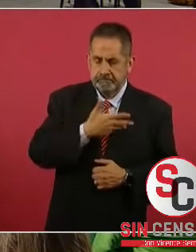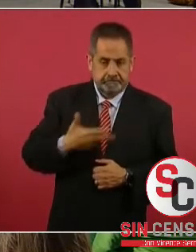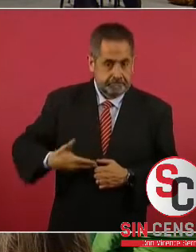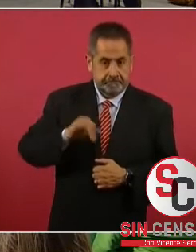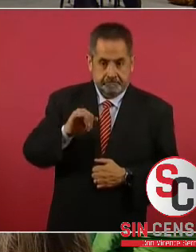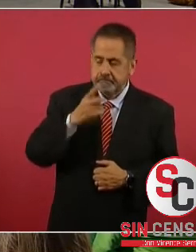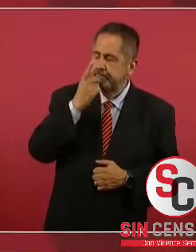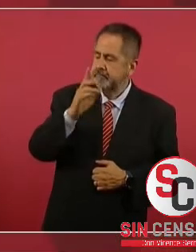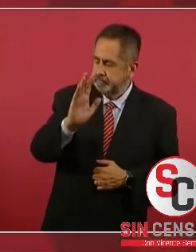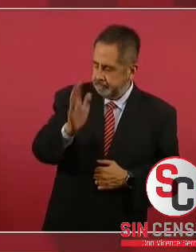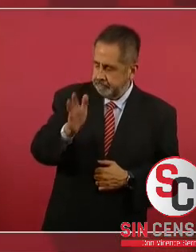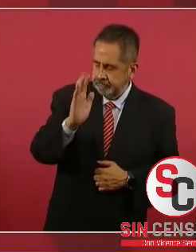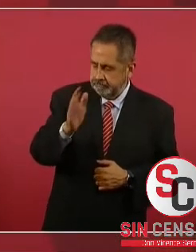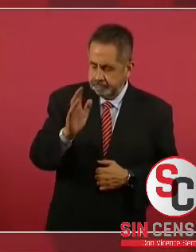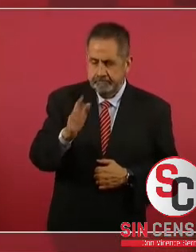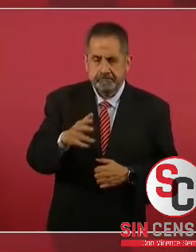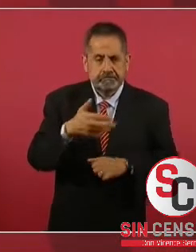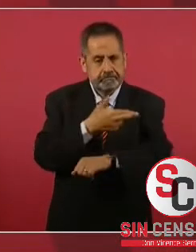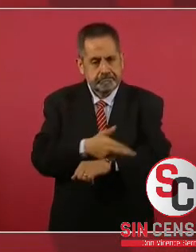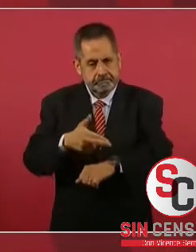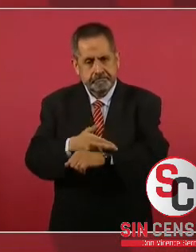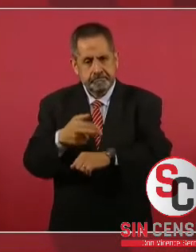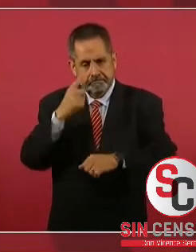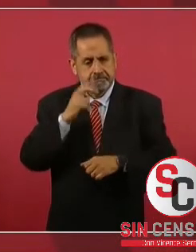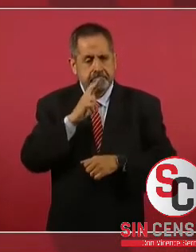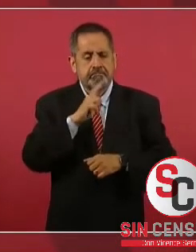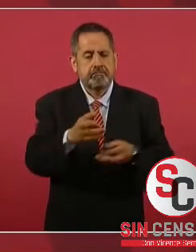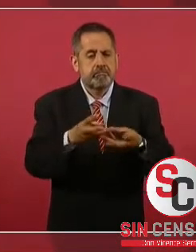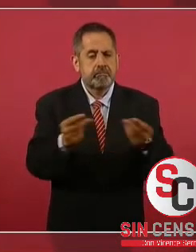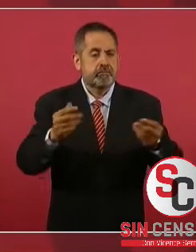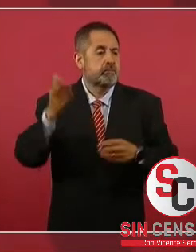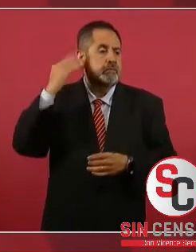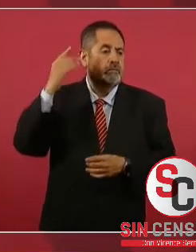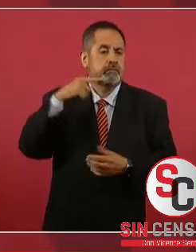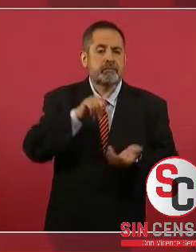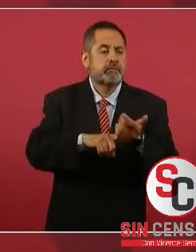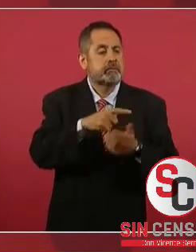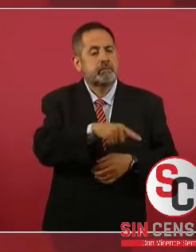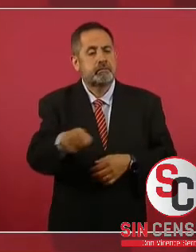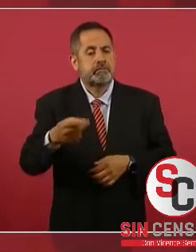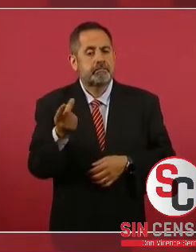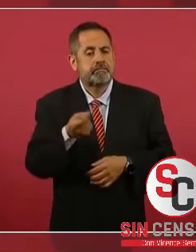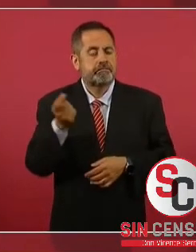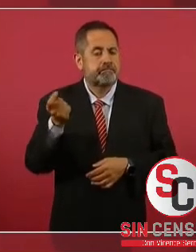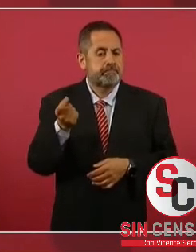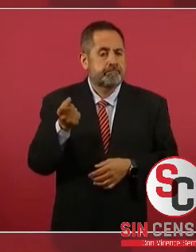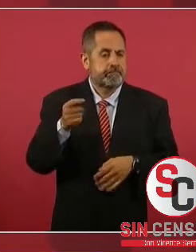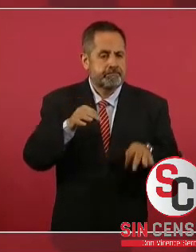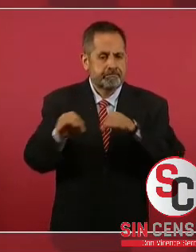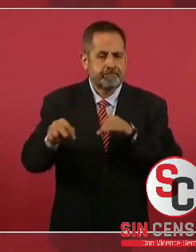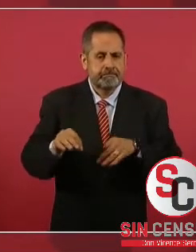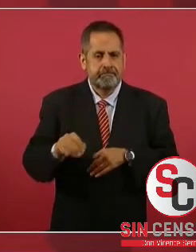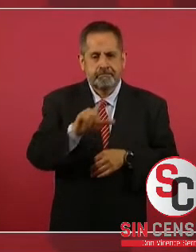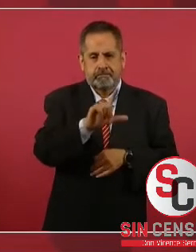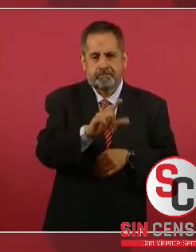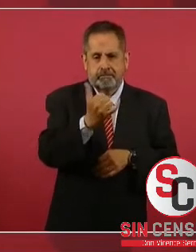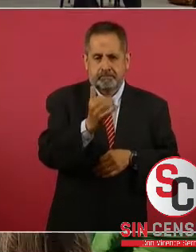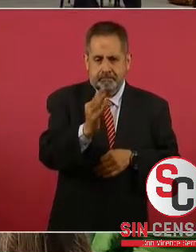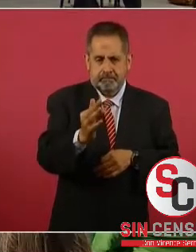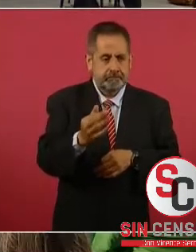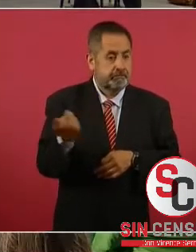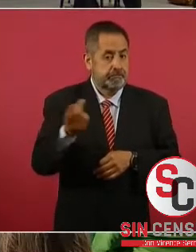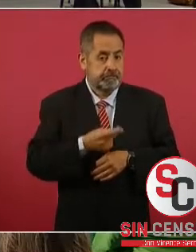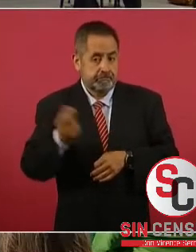solución a los trabajadores que fueron despedidos de la empresa